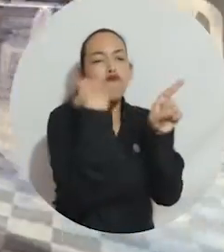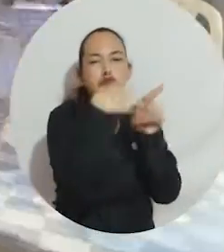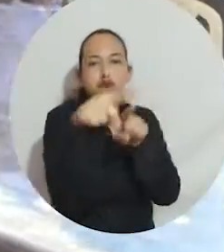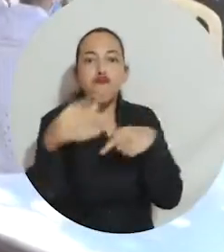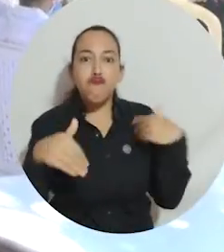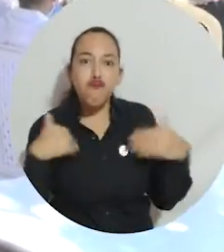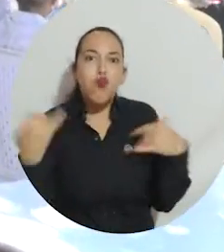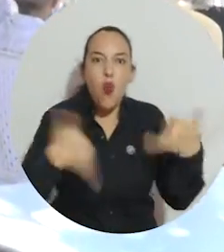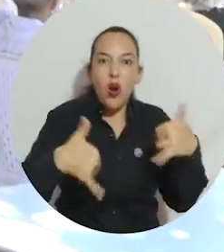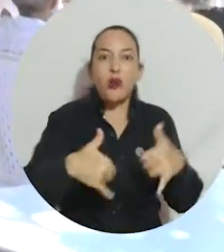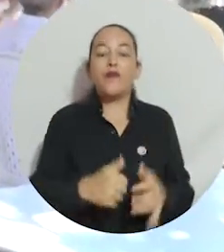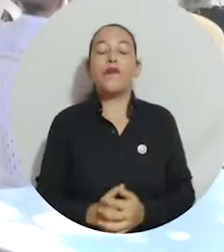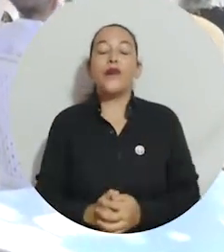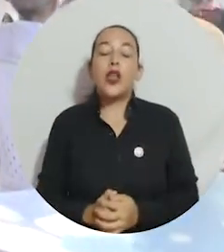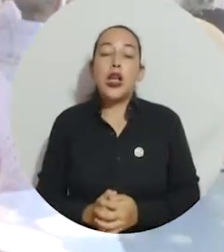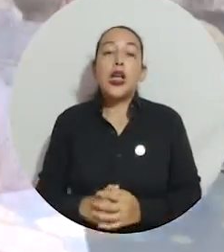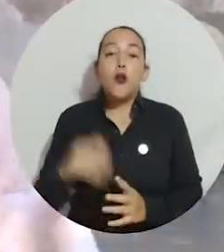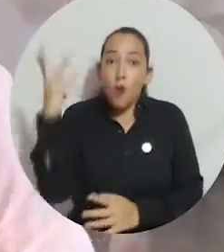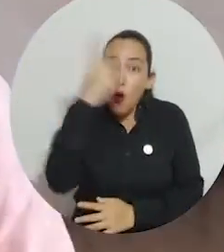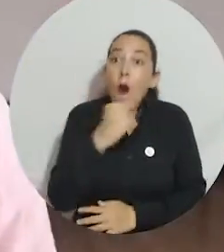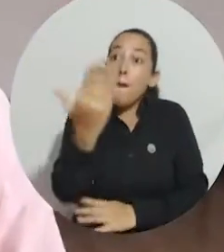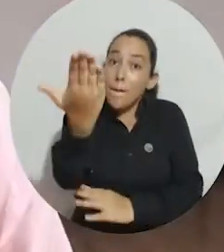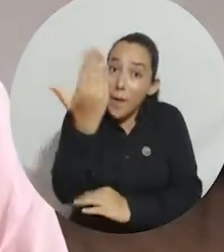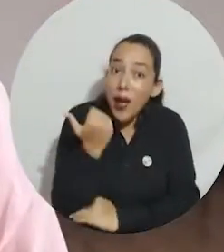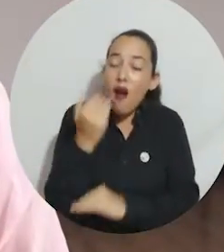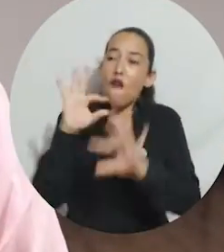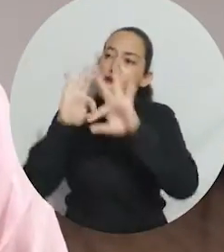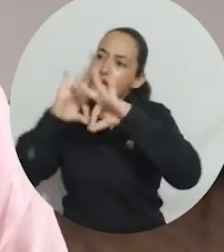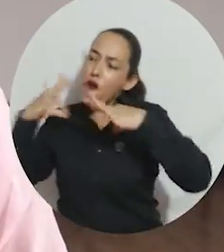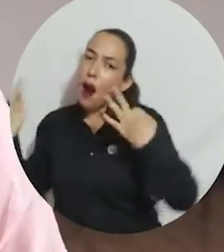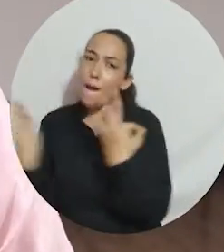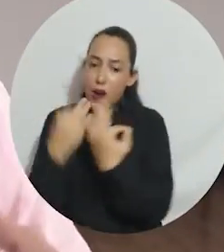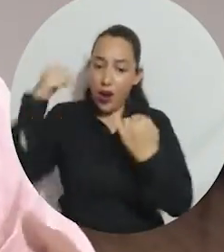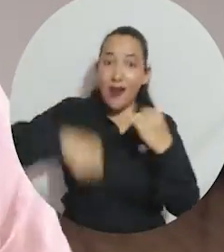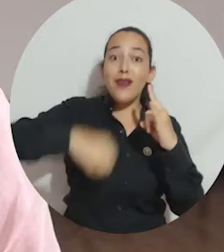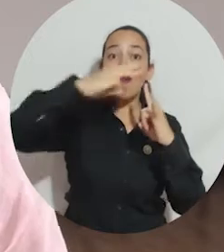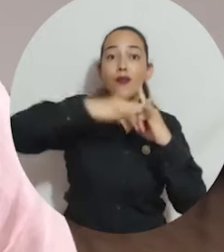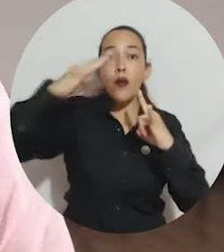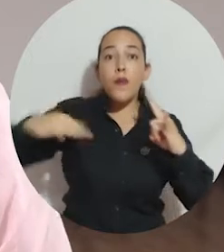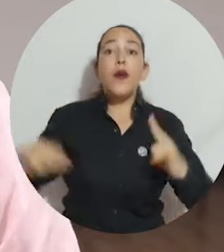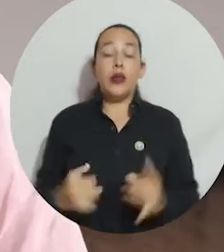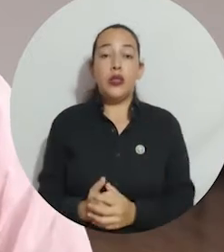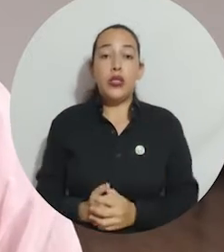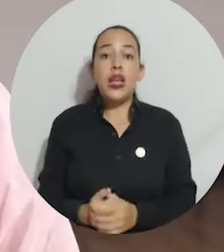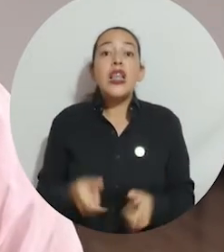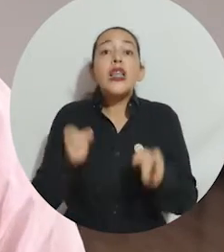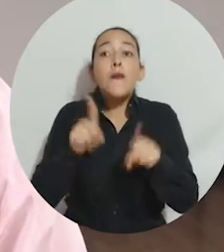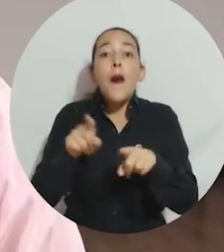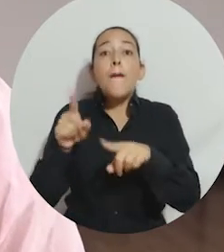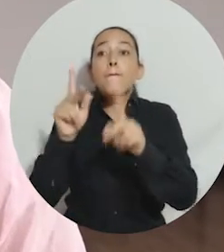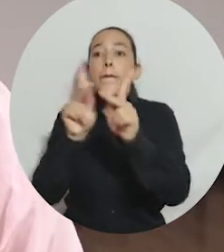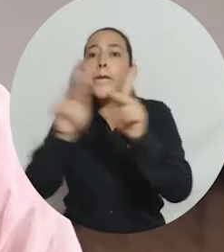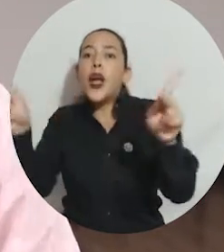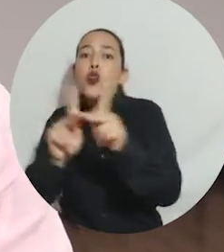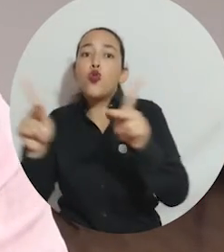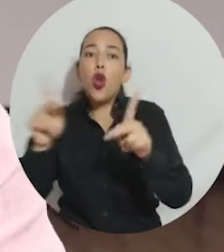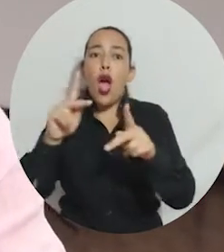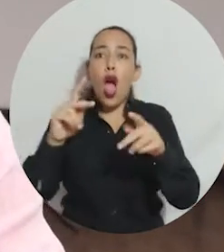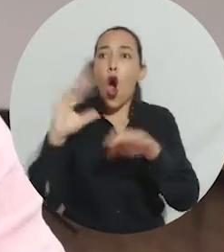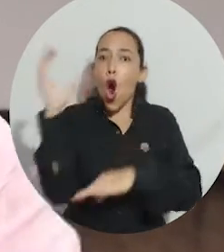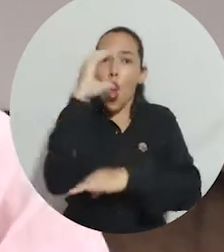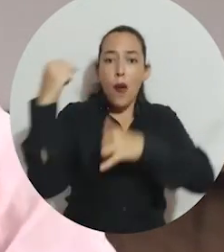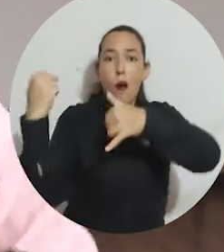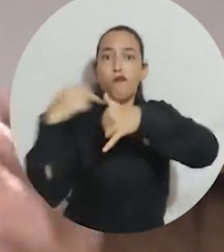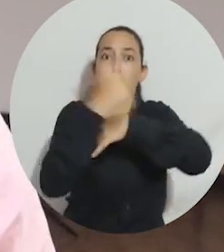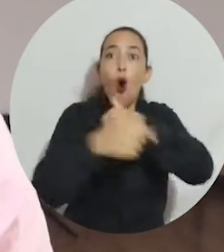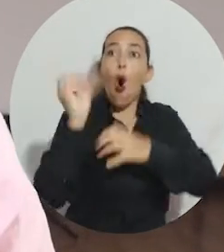espacios de entretenimiento para los ancianos. Participen en ese día bonito de familia acá, en nuestras instalaciones de nuestra alma madre, pero también